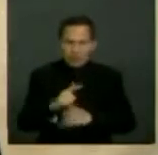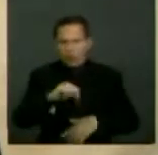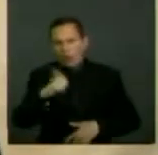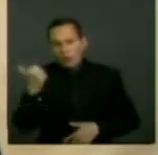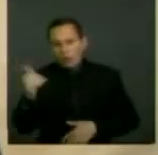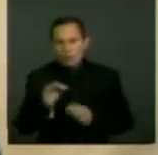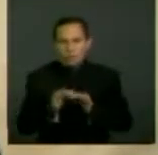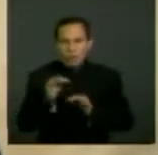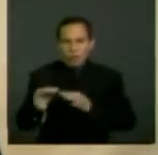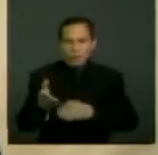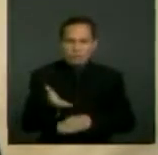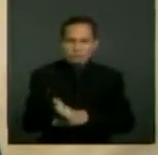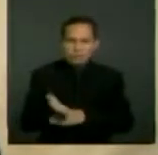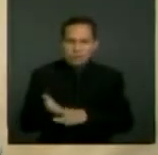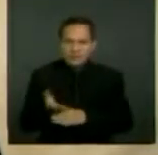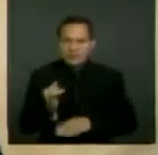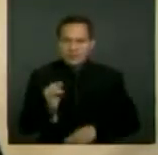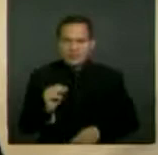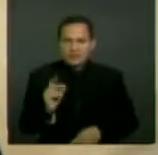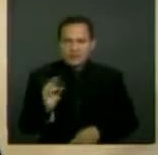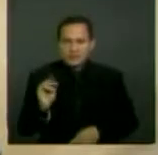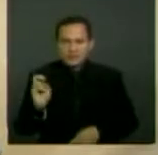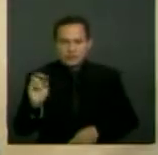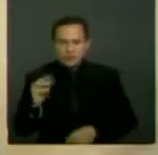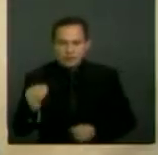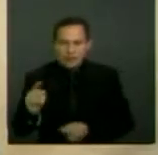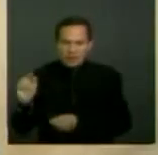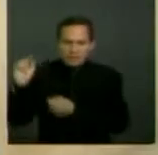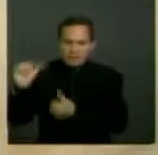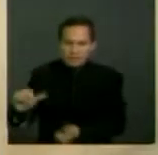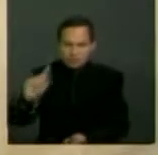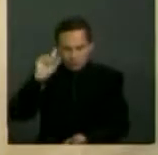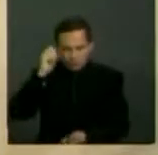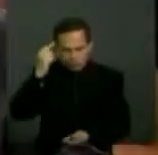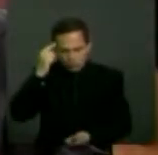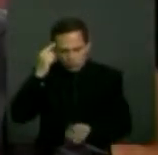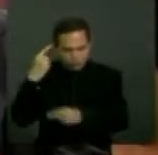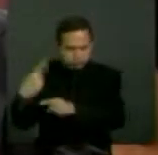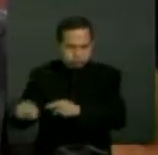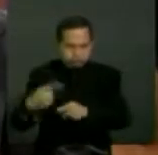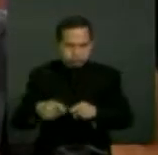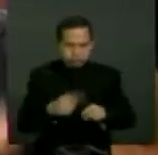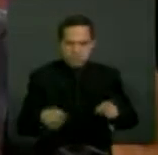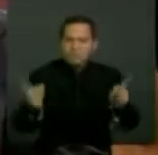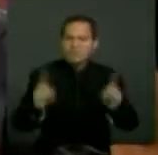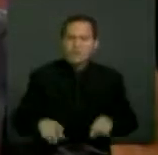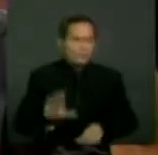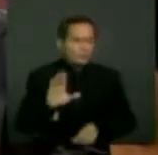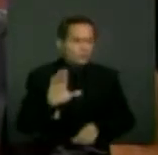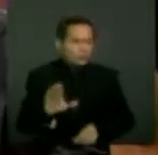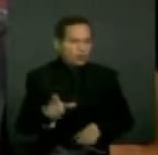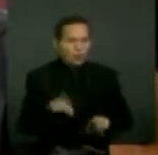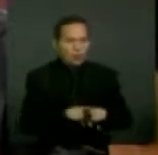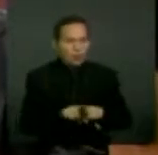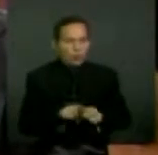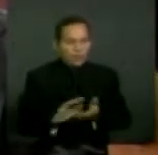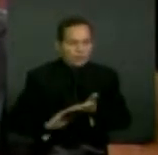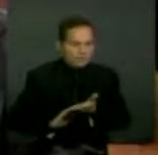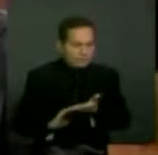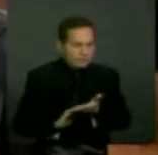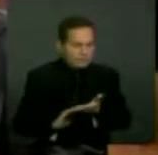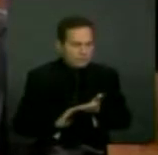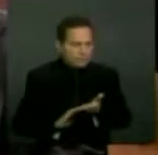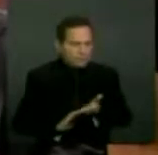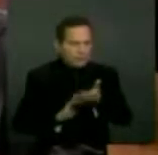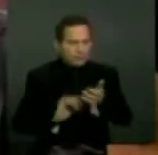exigen la interdicción para conceder subsidios e incluso para conceder la reparación integral a víctimas del